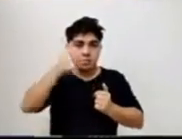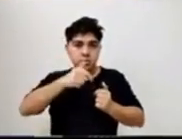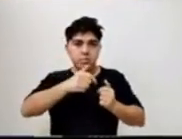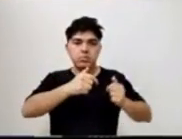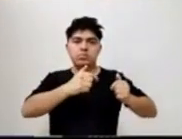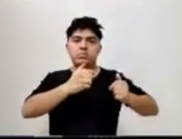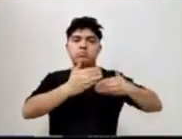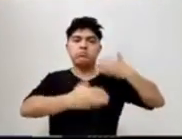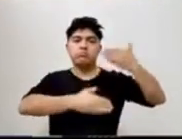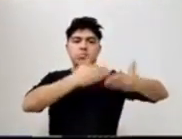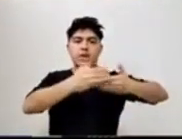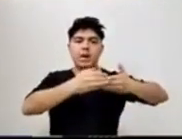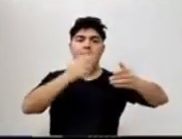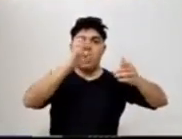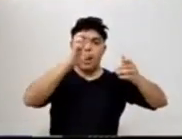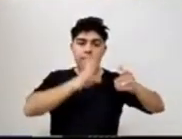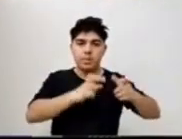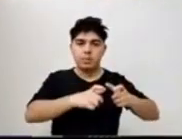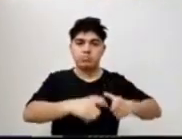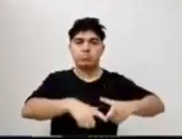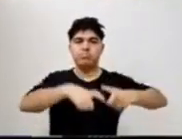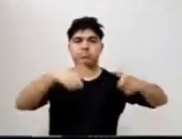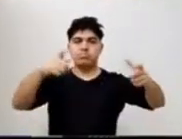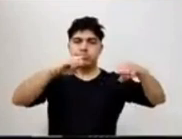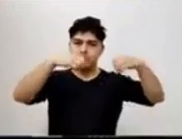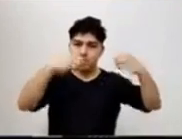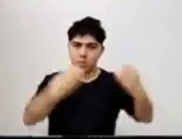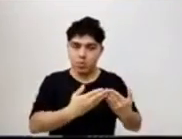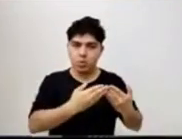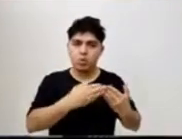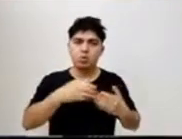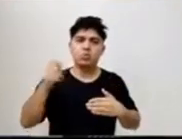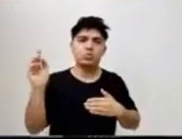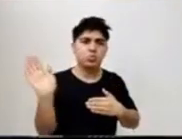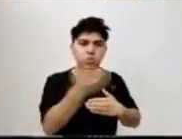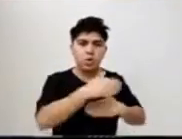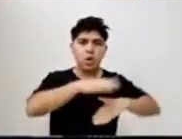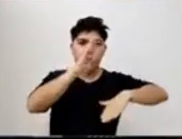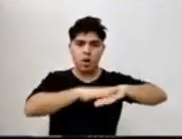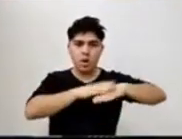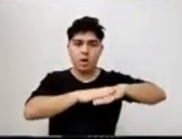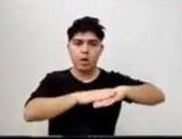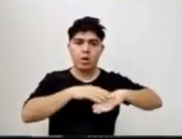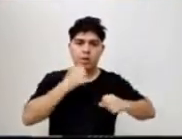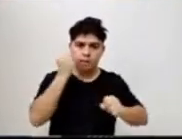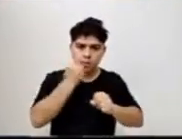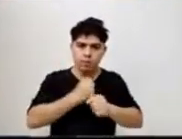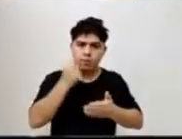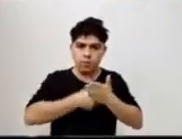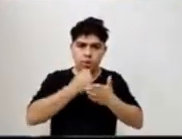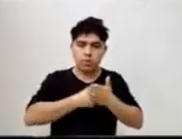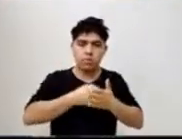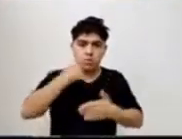y que pueda crecer, porque todos son parte, todos trabajaron para estar y son gobierno, ¿no?